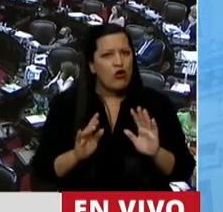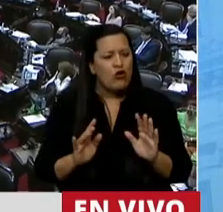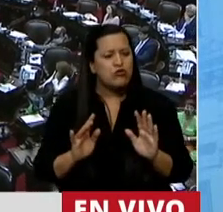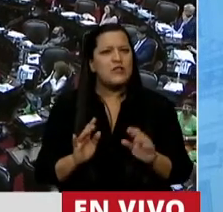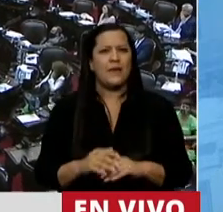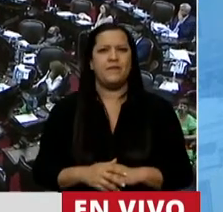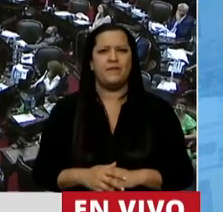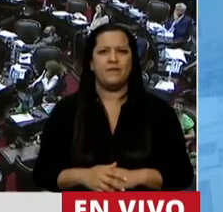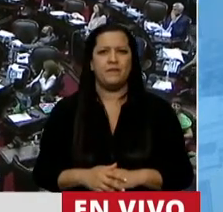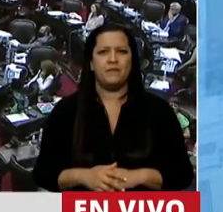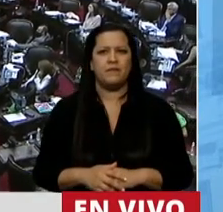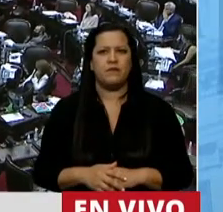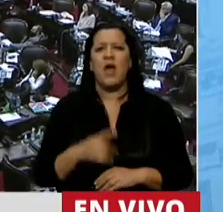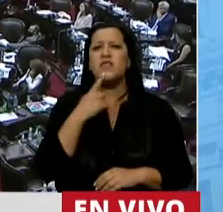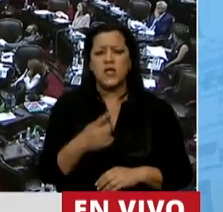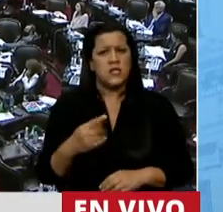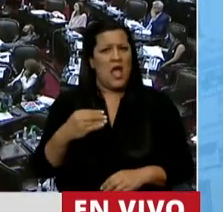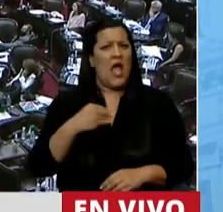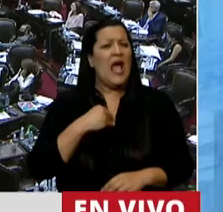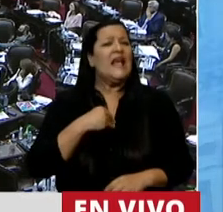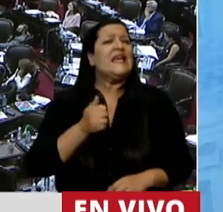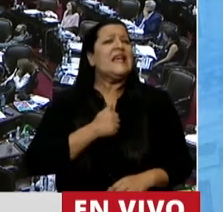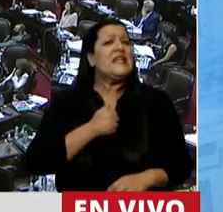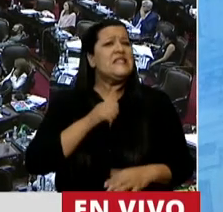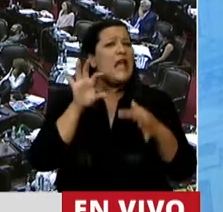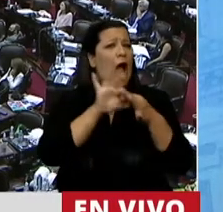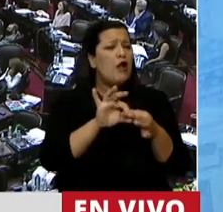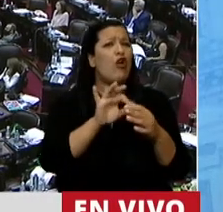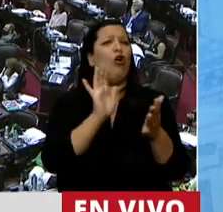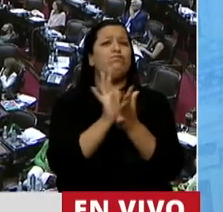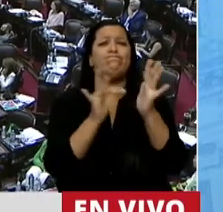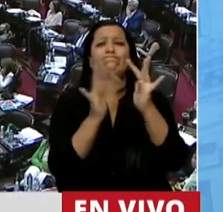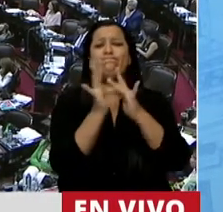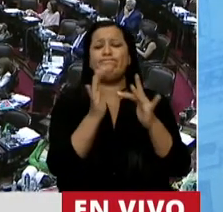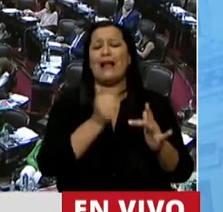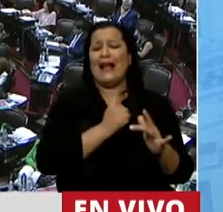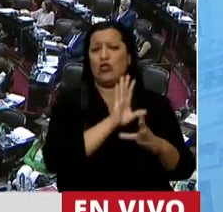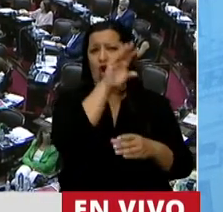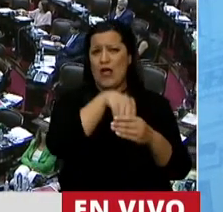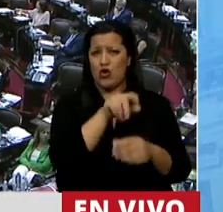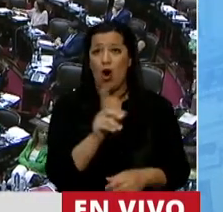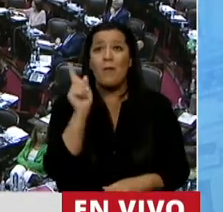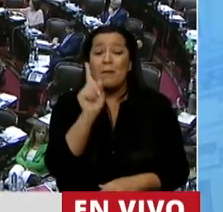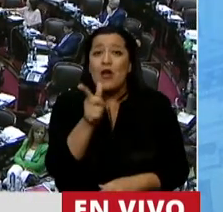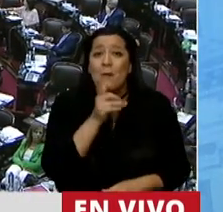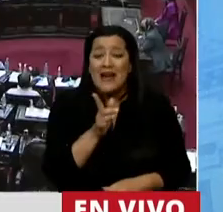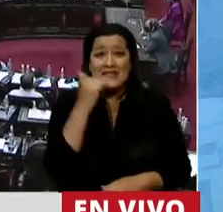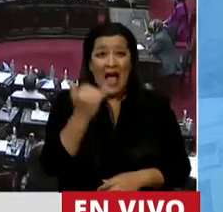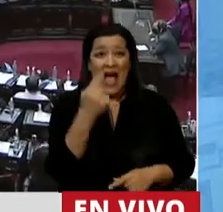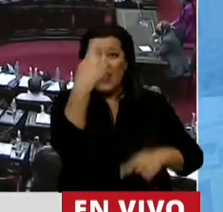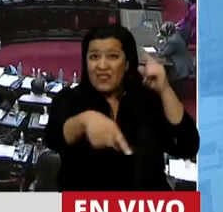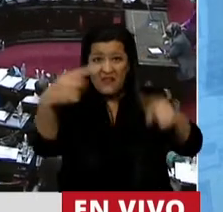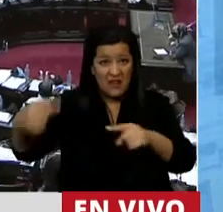reconociéndose como adherentes a la fe cristiana, inclusive participando en la Iglesia Católica. Y me parece que esa diversidad, presidente,